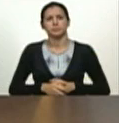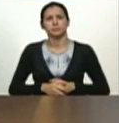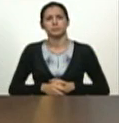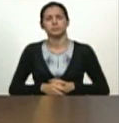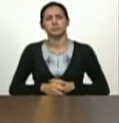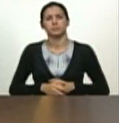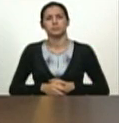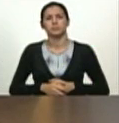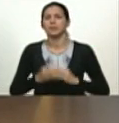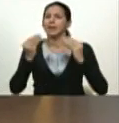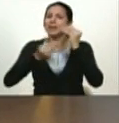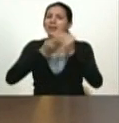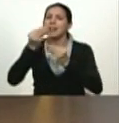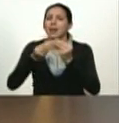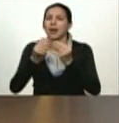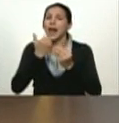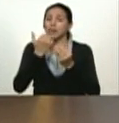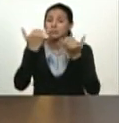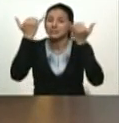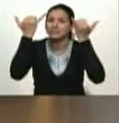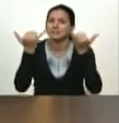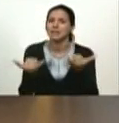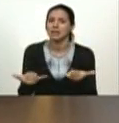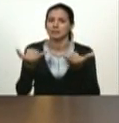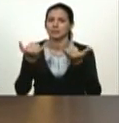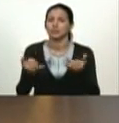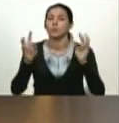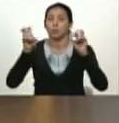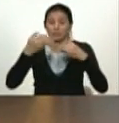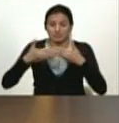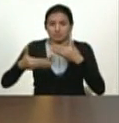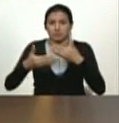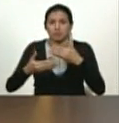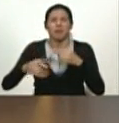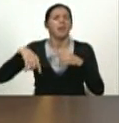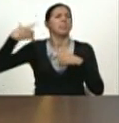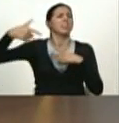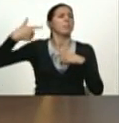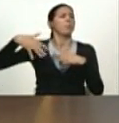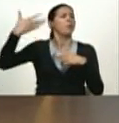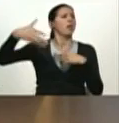es crear lo nuevo desde ya no es para pasado mañana